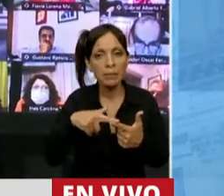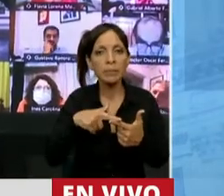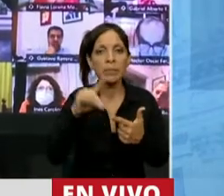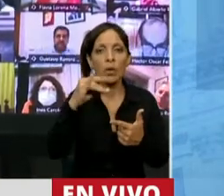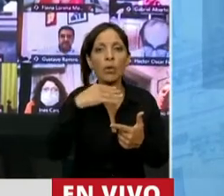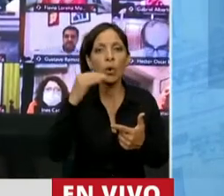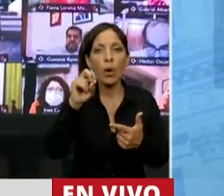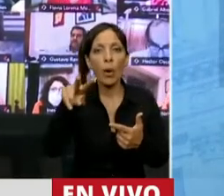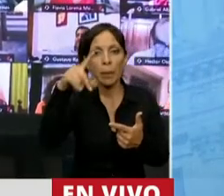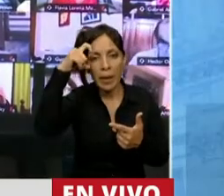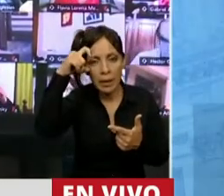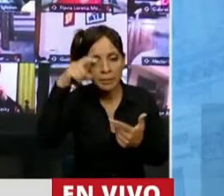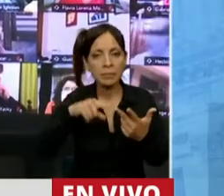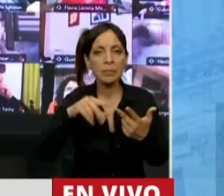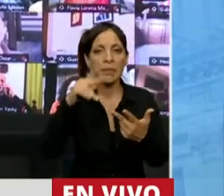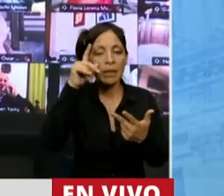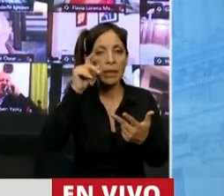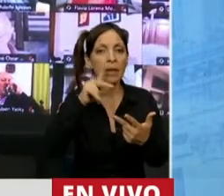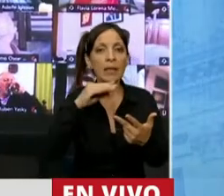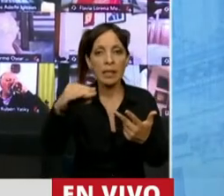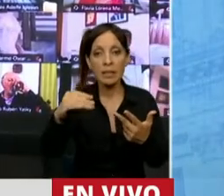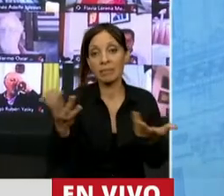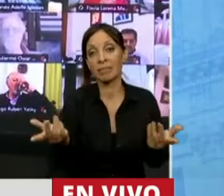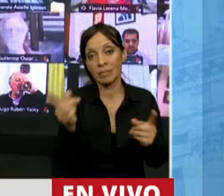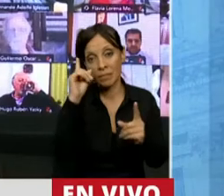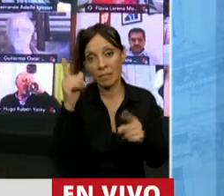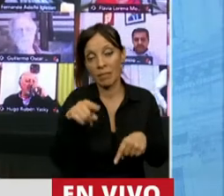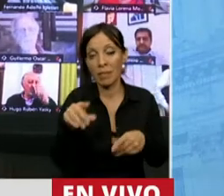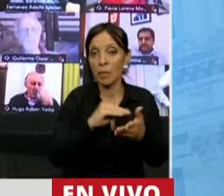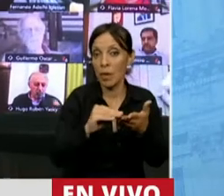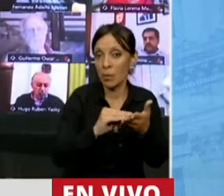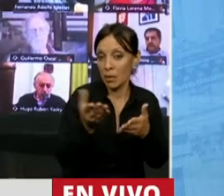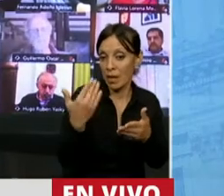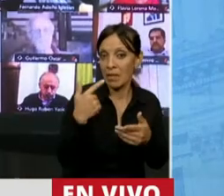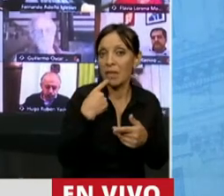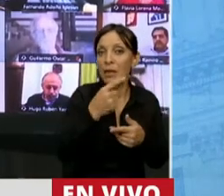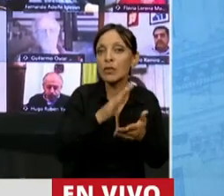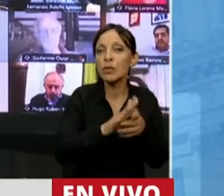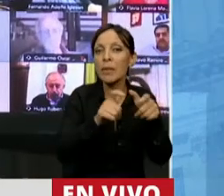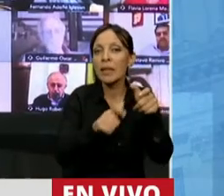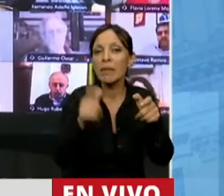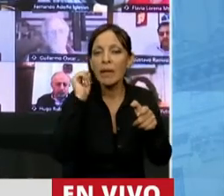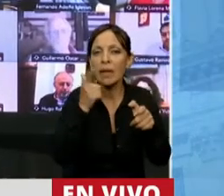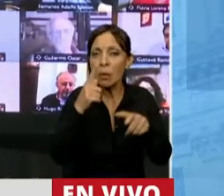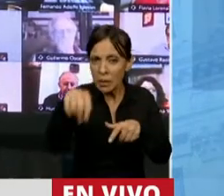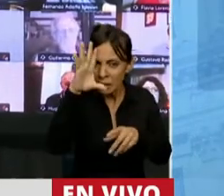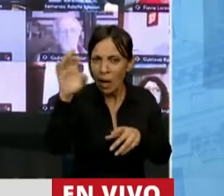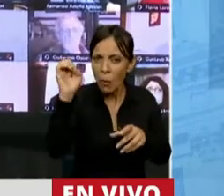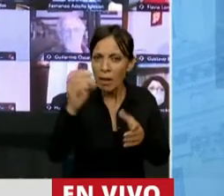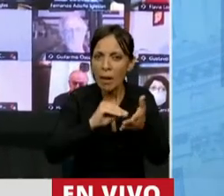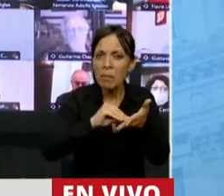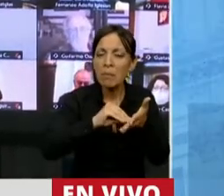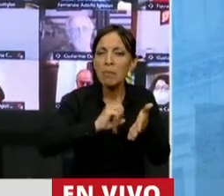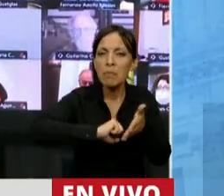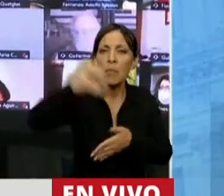eligieron a Dietrich. No casualidad la diputada propinante habló de tarifa de gas. ¿Se acuerdan lo que hicieron con los tarifazos? ¿Lo que